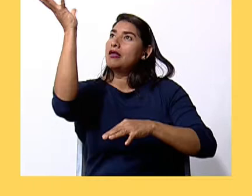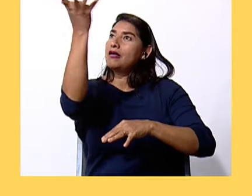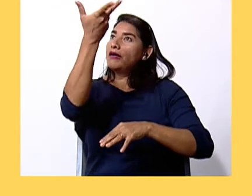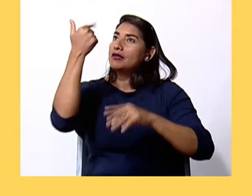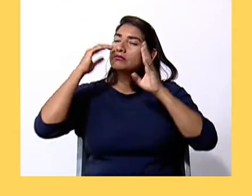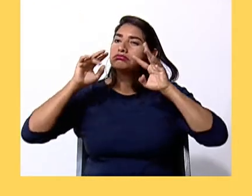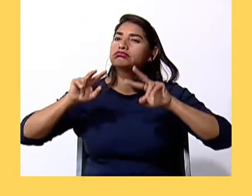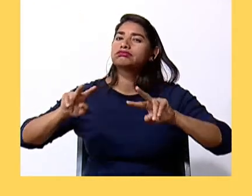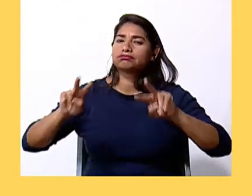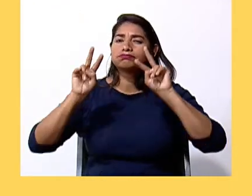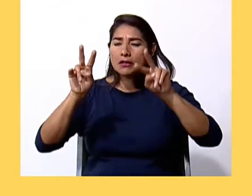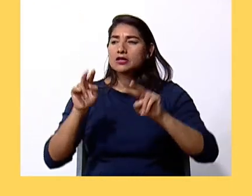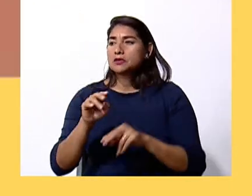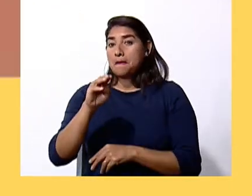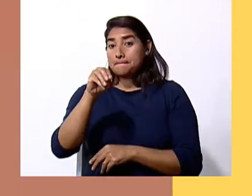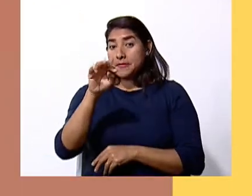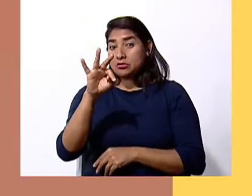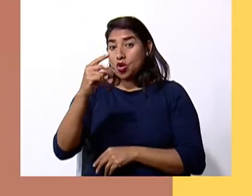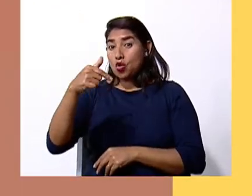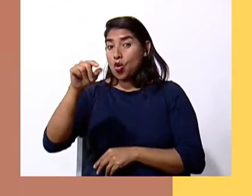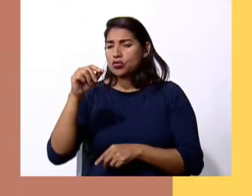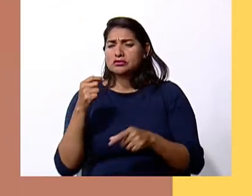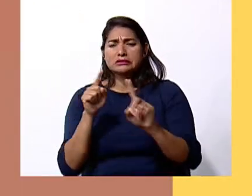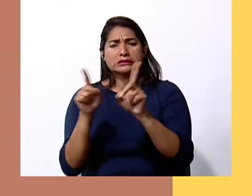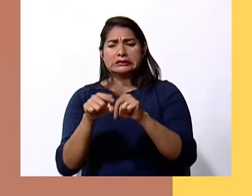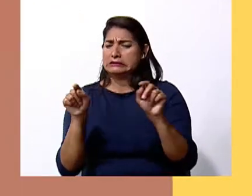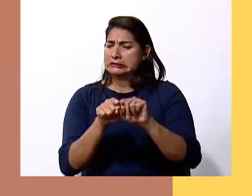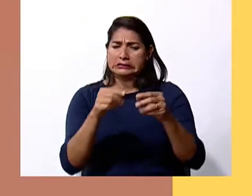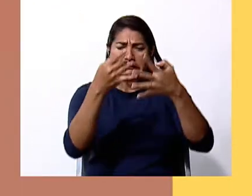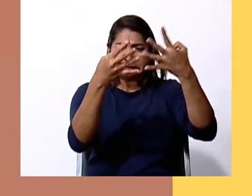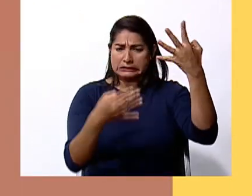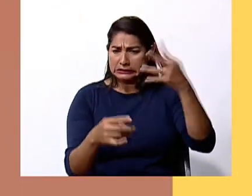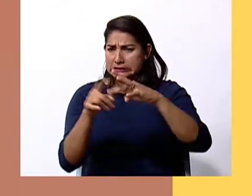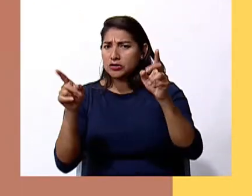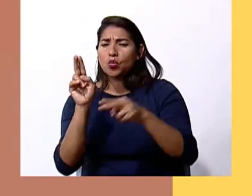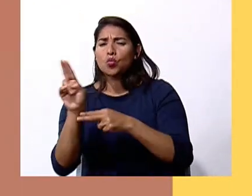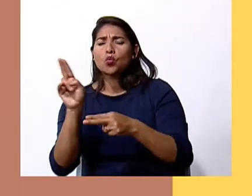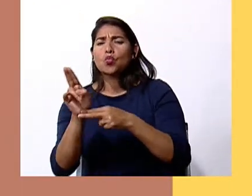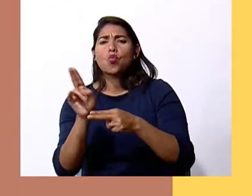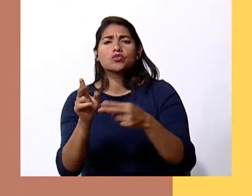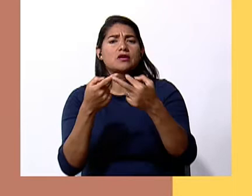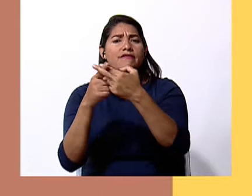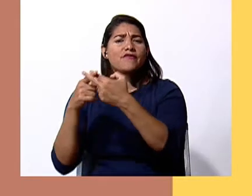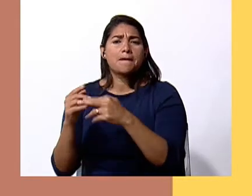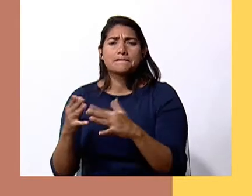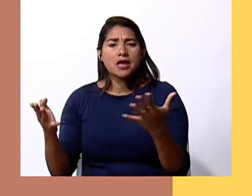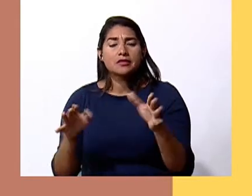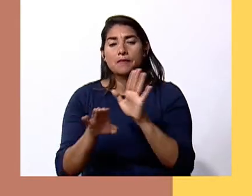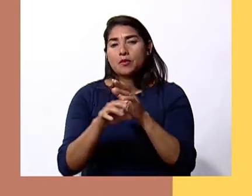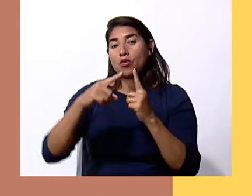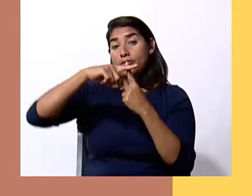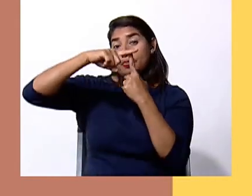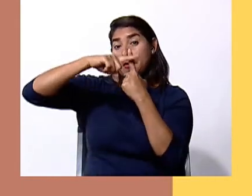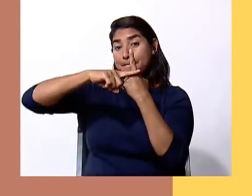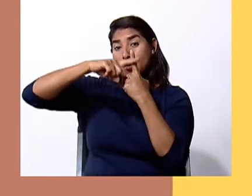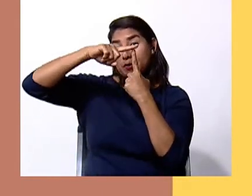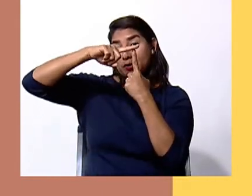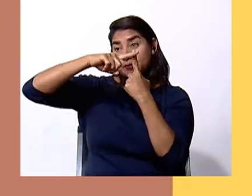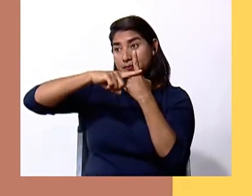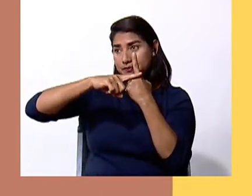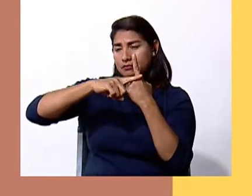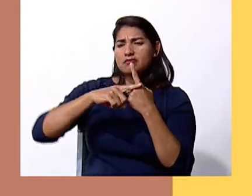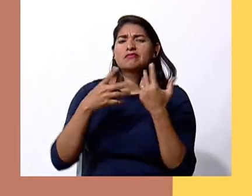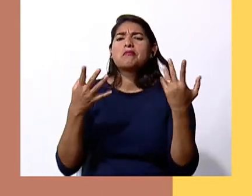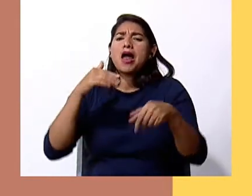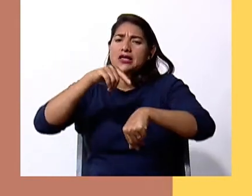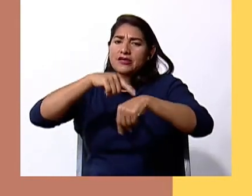Para ello, los meteorólogos usan diversos instrumentos entre los cuales están los termómetros para